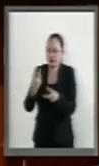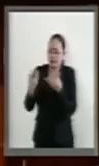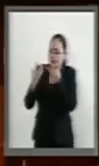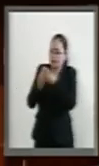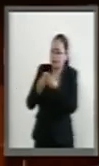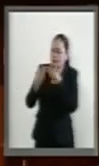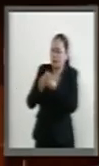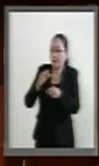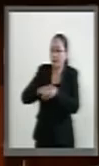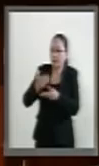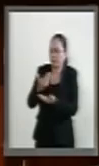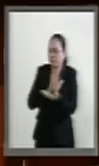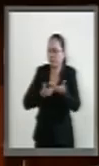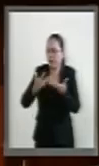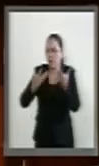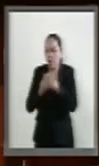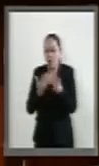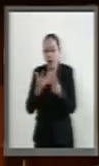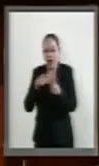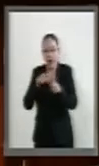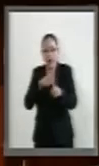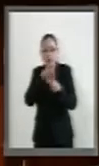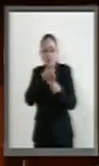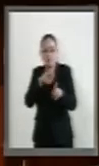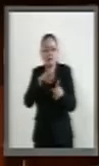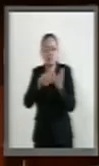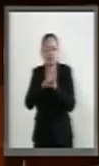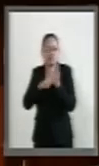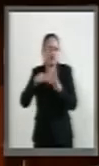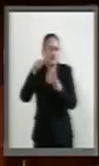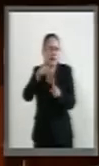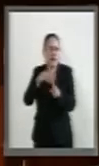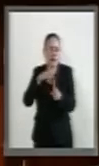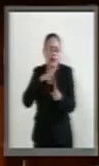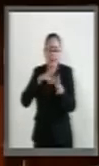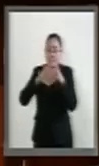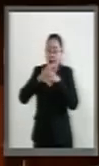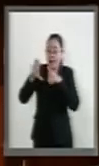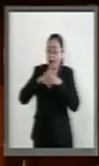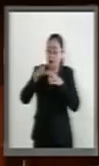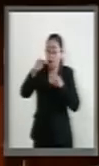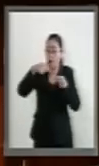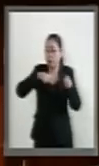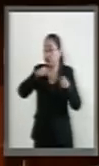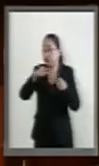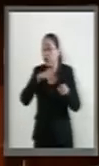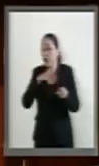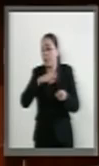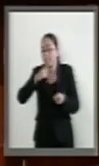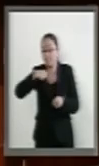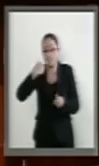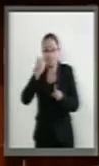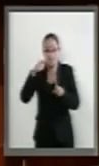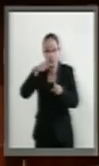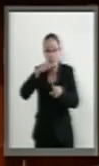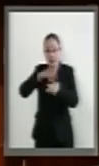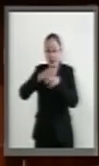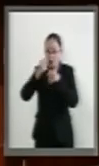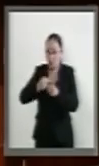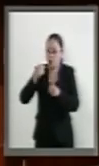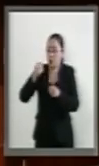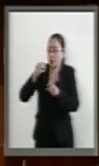aproximación compartida. Retos como los flujos migratorios, que buscamos que sean más seguros, más